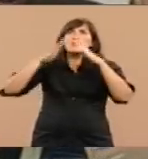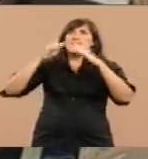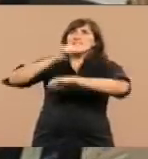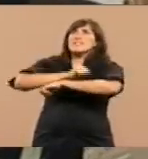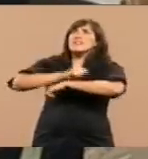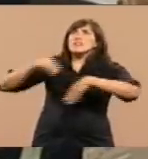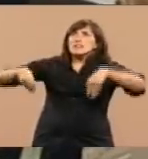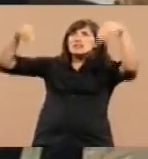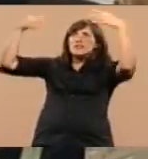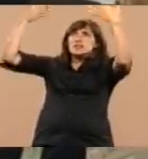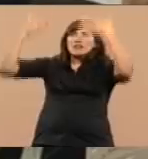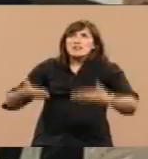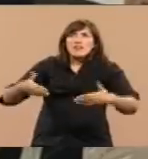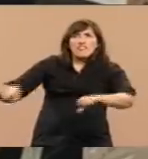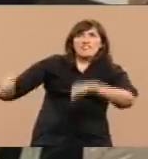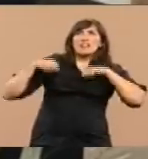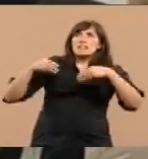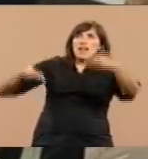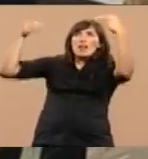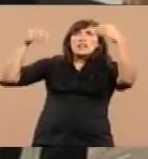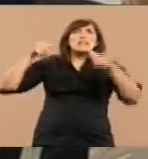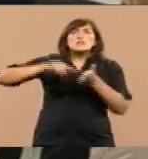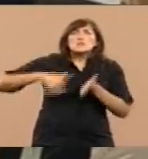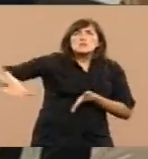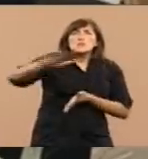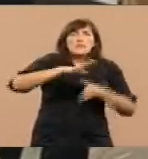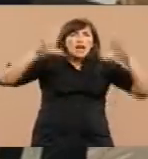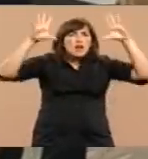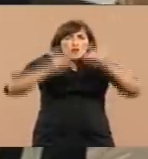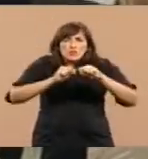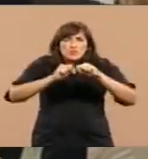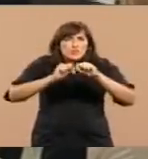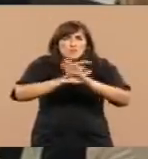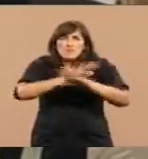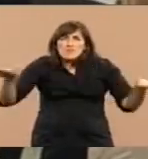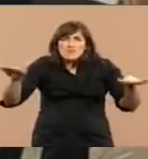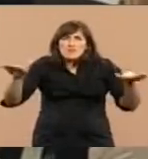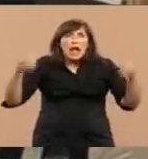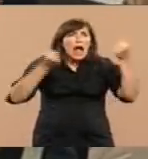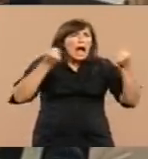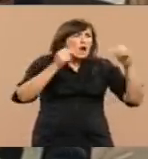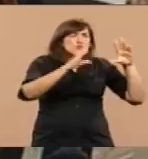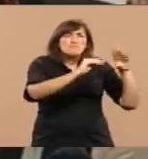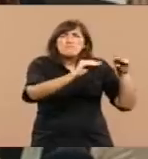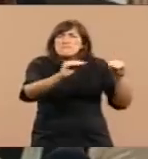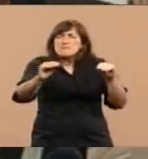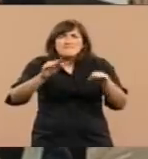la ciudad debía quedar totalmente oscuras, inclusive los autos,